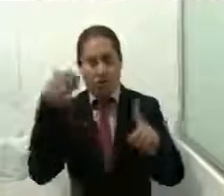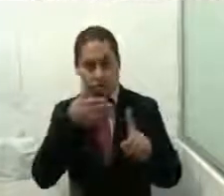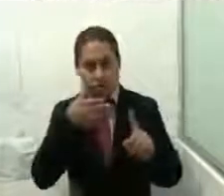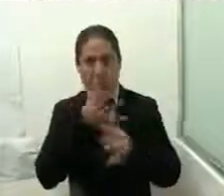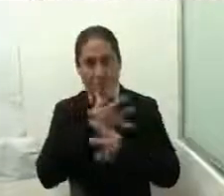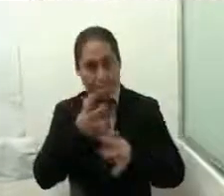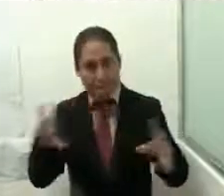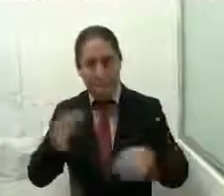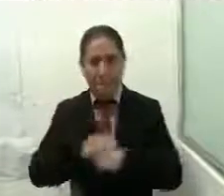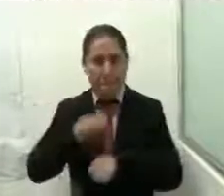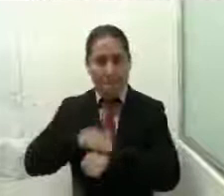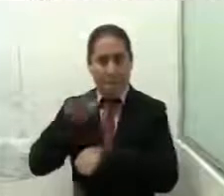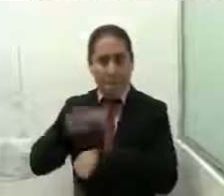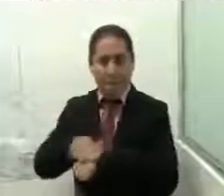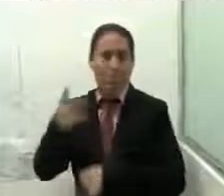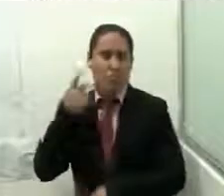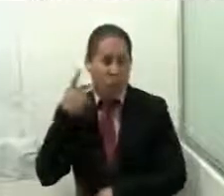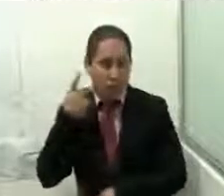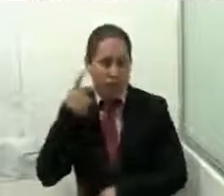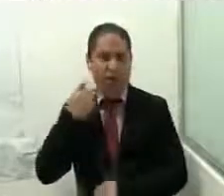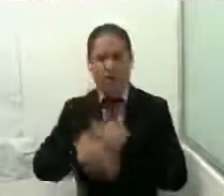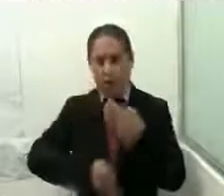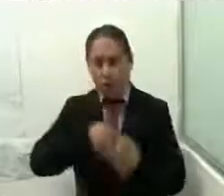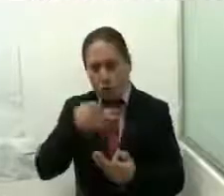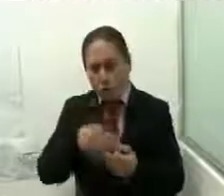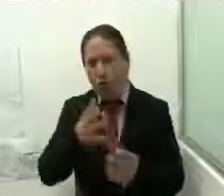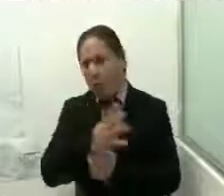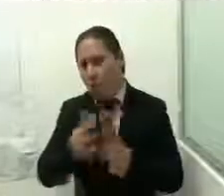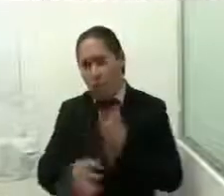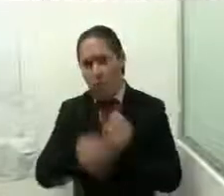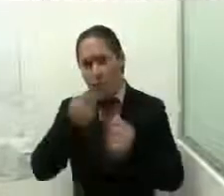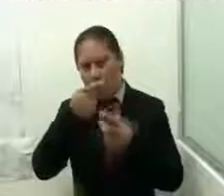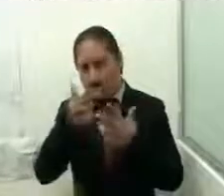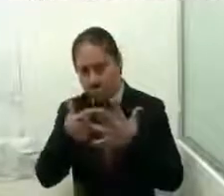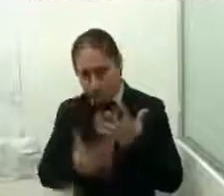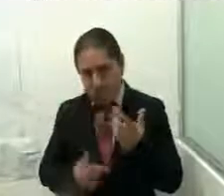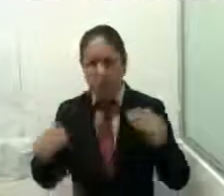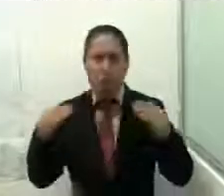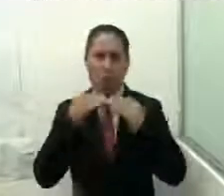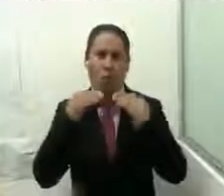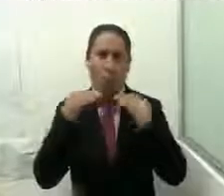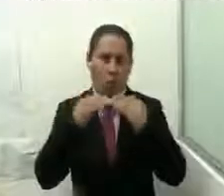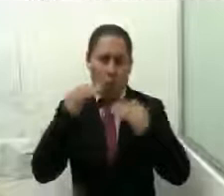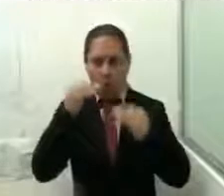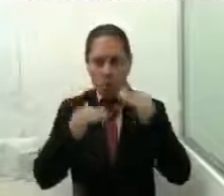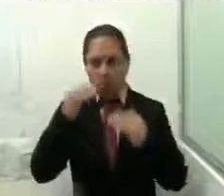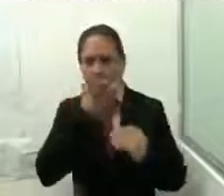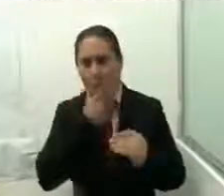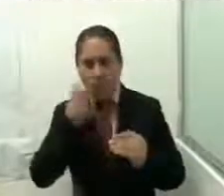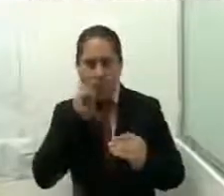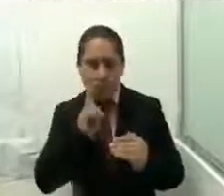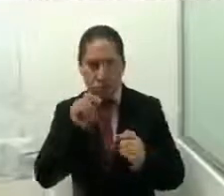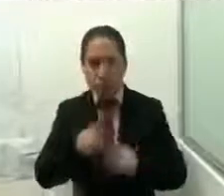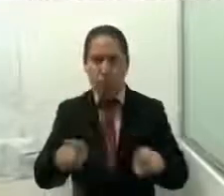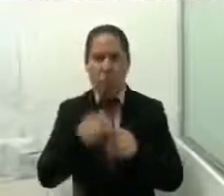relacionada con las políticas públicas, obras y acciones que en materia de igualdad y perspectiva de género se refieren dentro del quinto